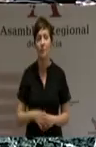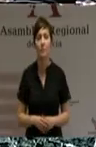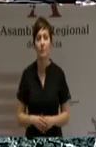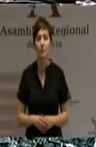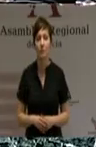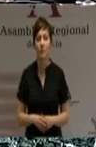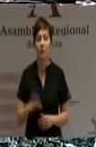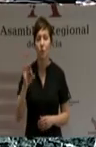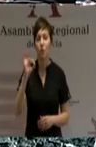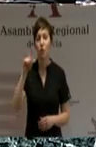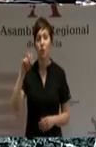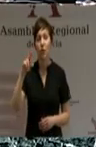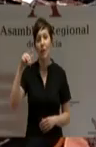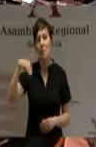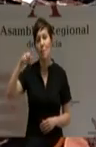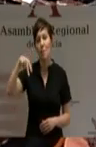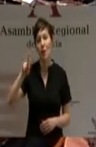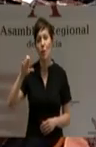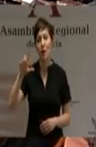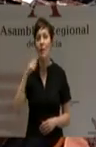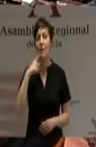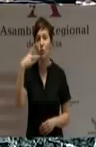Soler Miras Manuel. No.